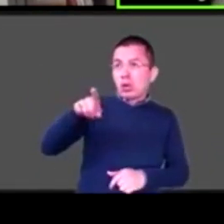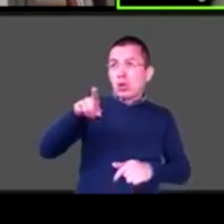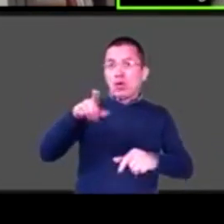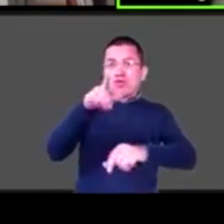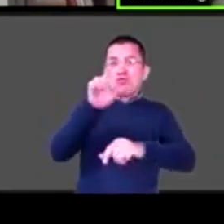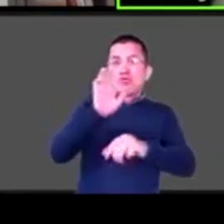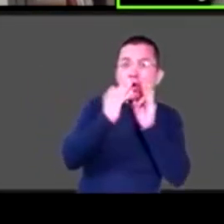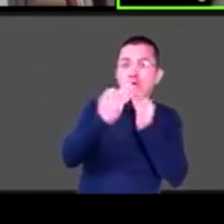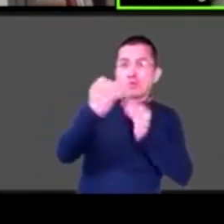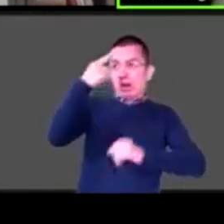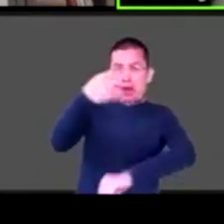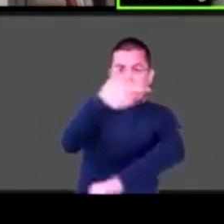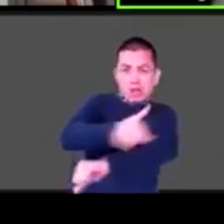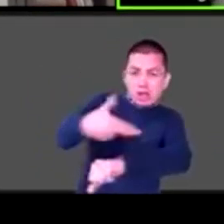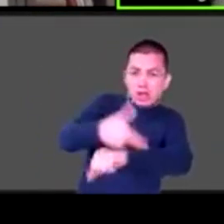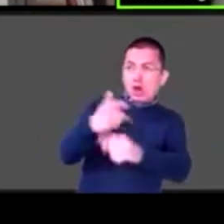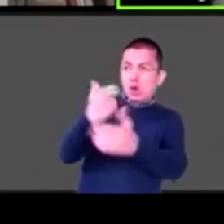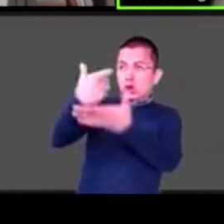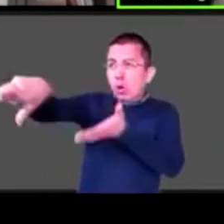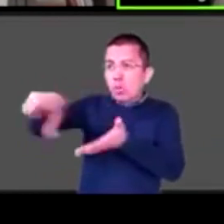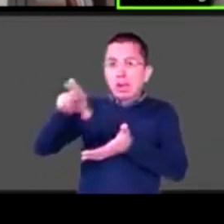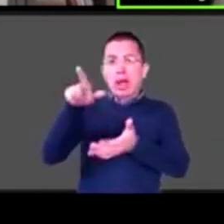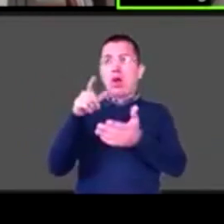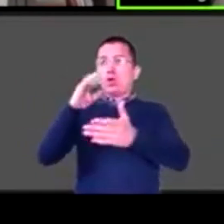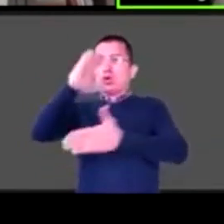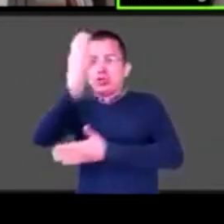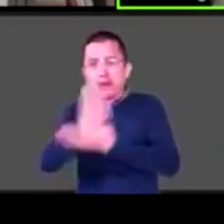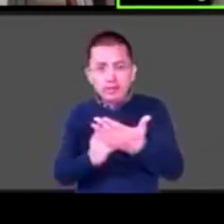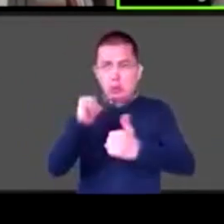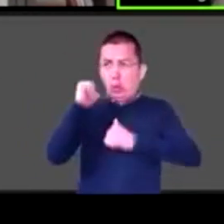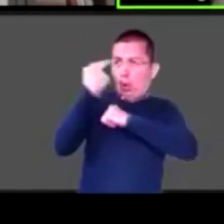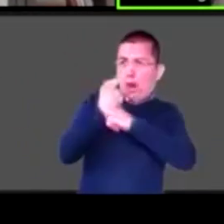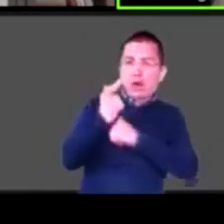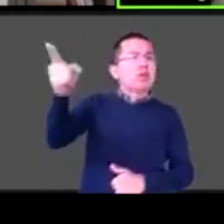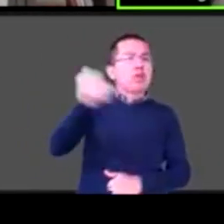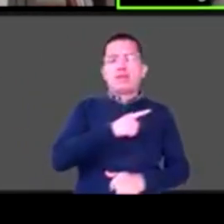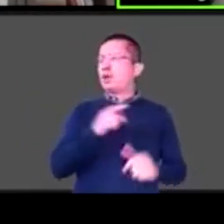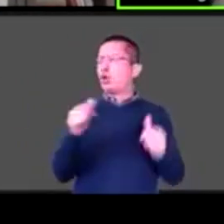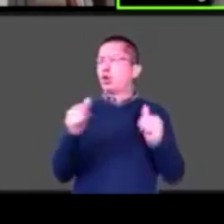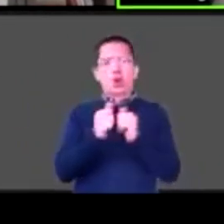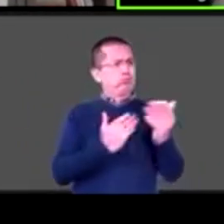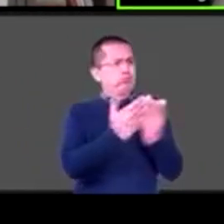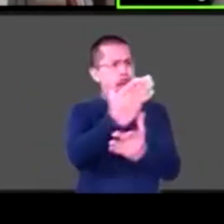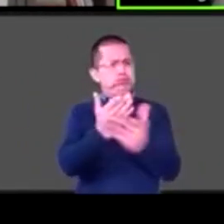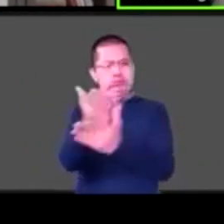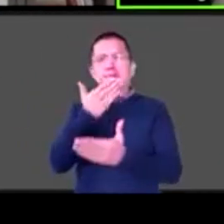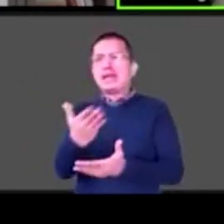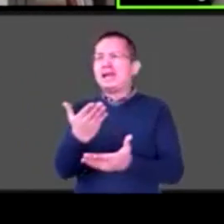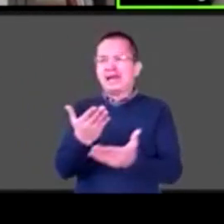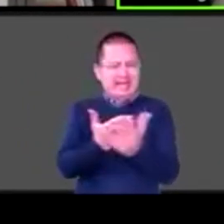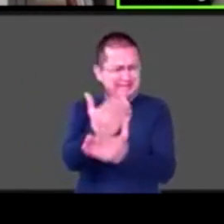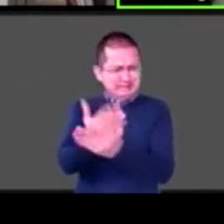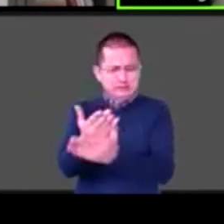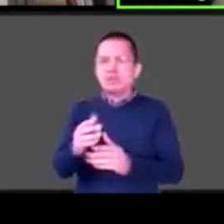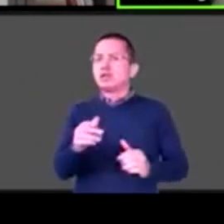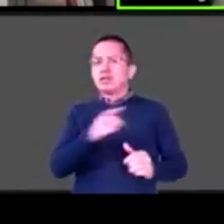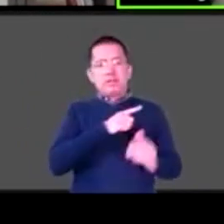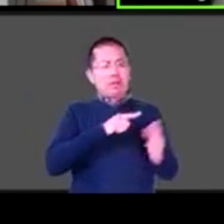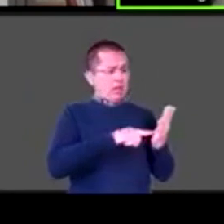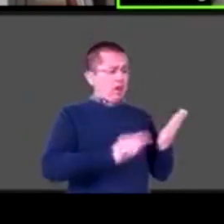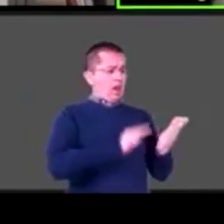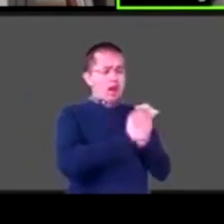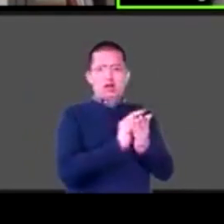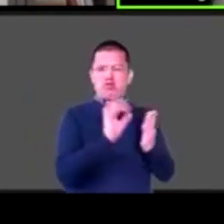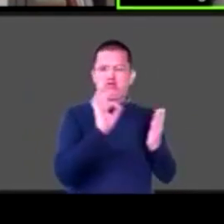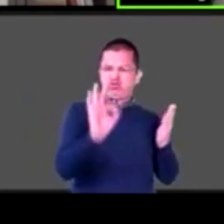todas las aplicaciones, accesibilidad física y web. O sea, una ley que obligara y que tuviera dientes con dientes, me refiero a que pueda ser